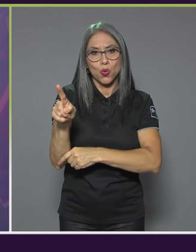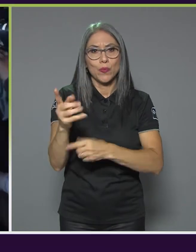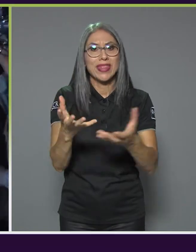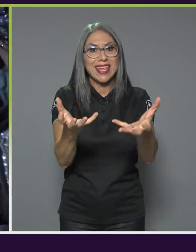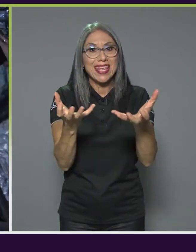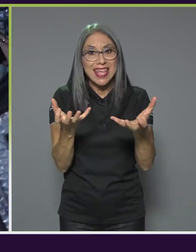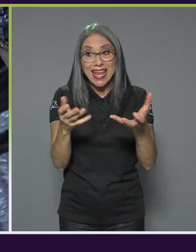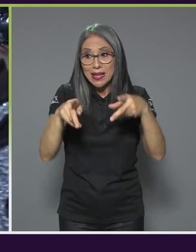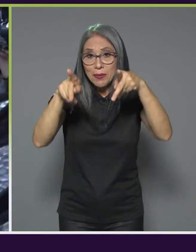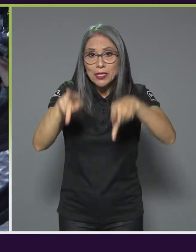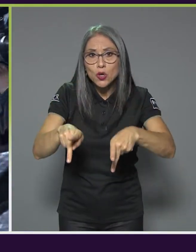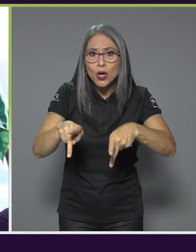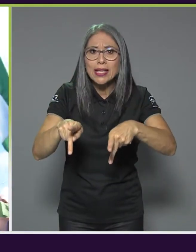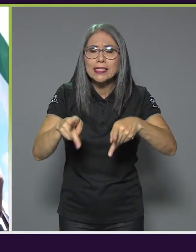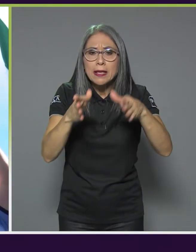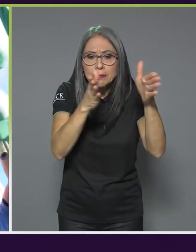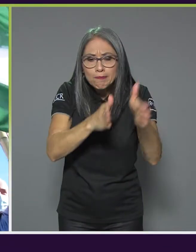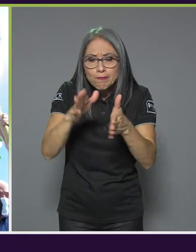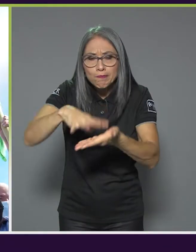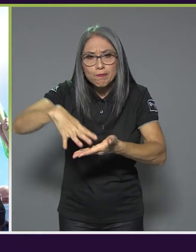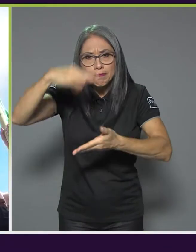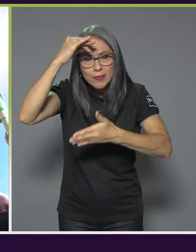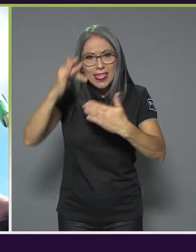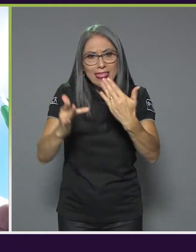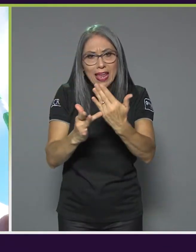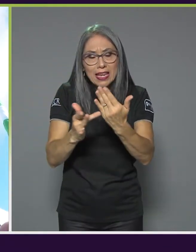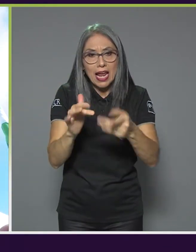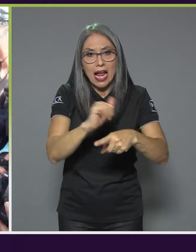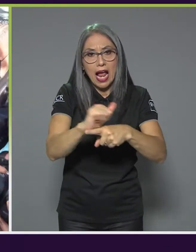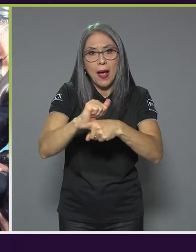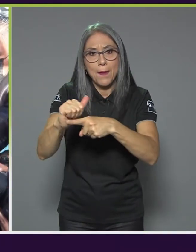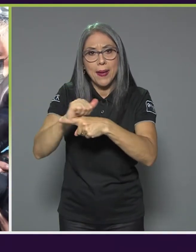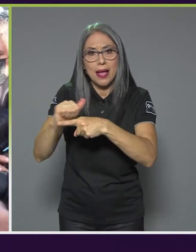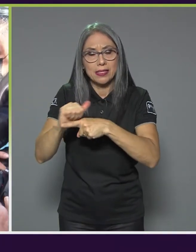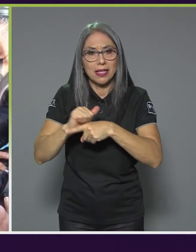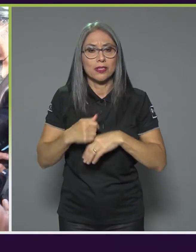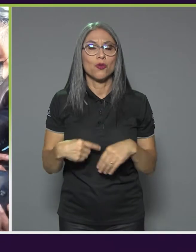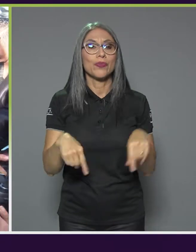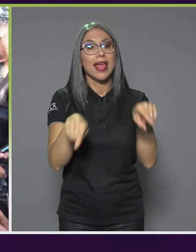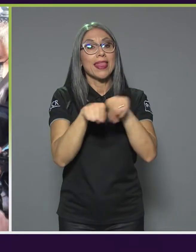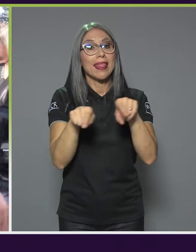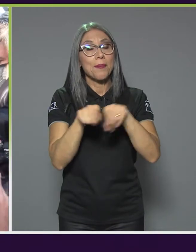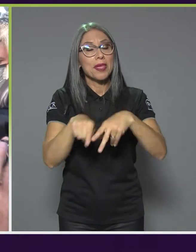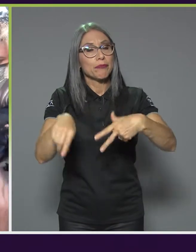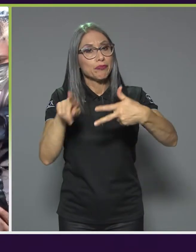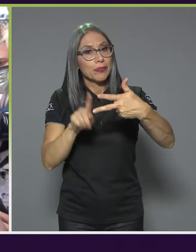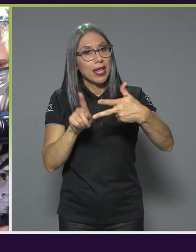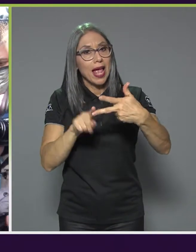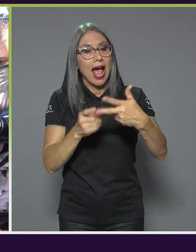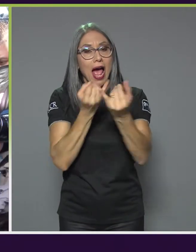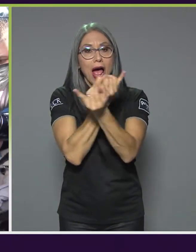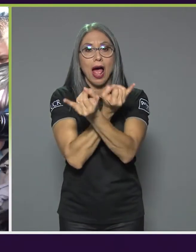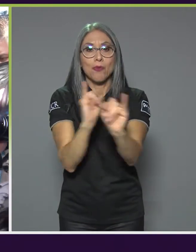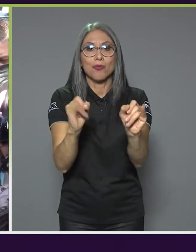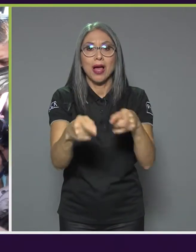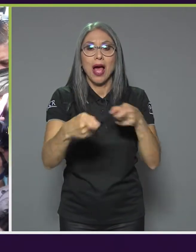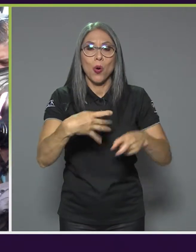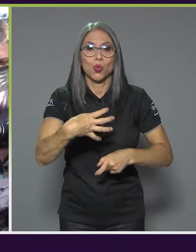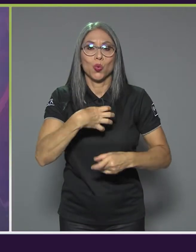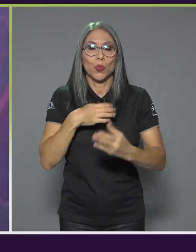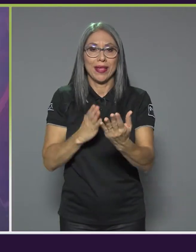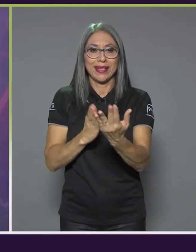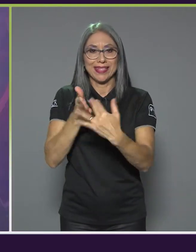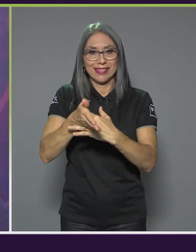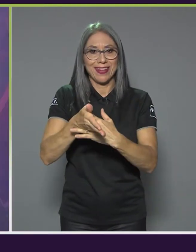técnica y capacitación. También podemos ver el eje de autonomía y accesibilidad, por ejemplo, en temas de